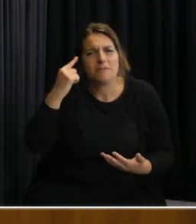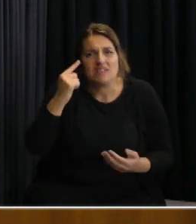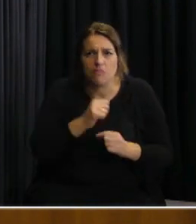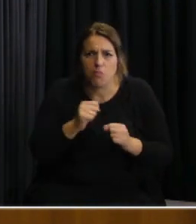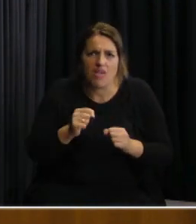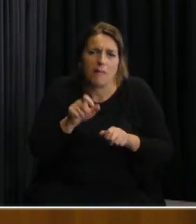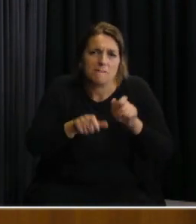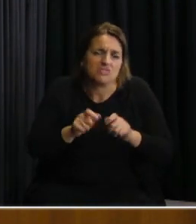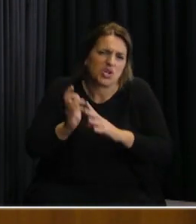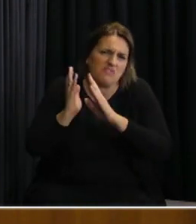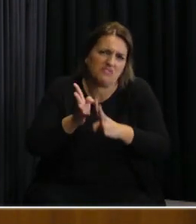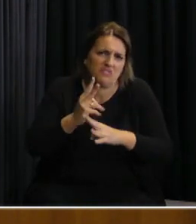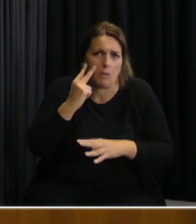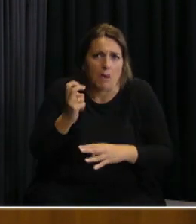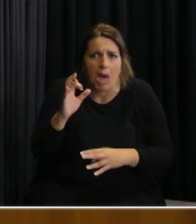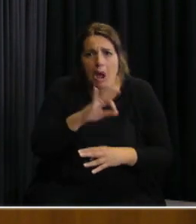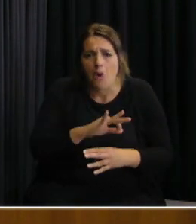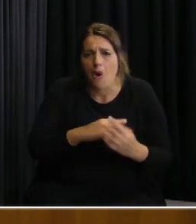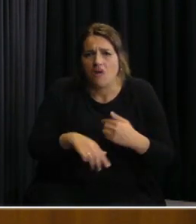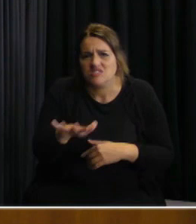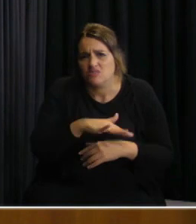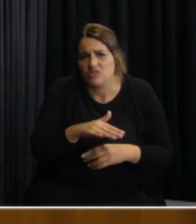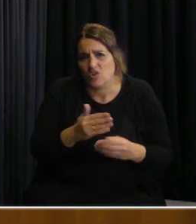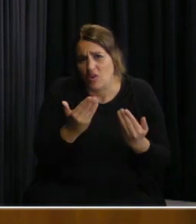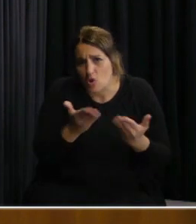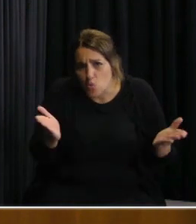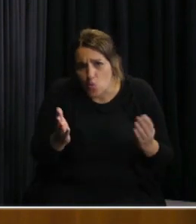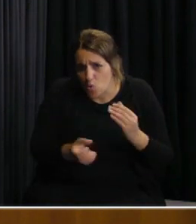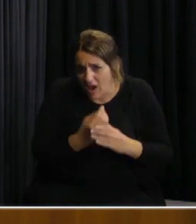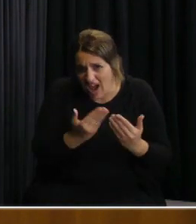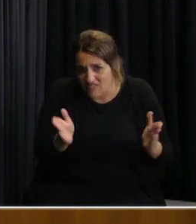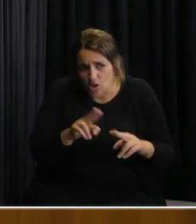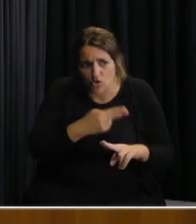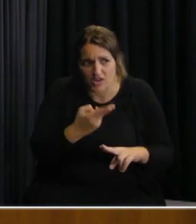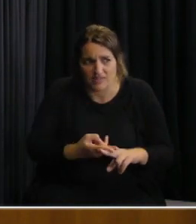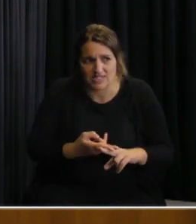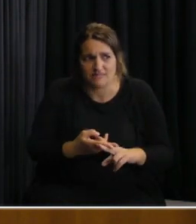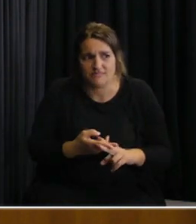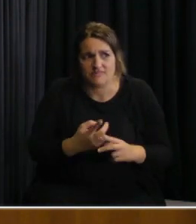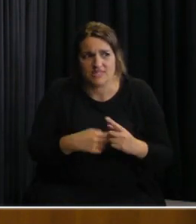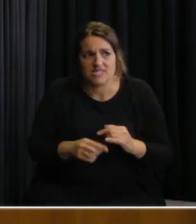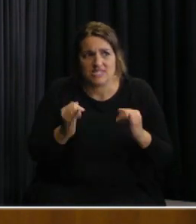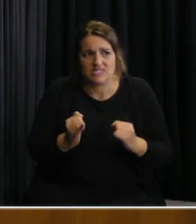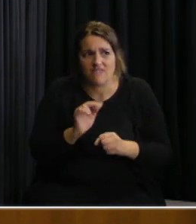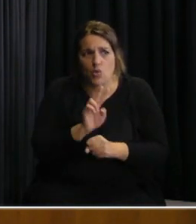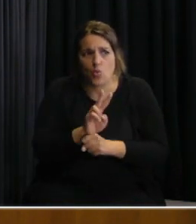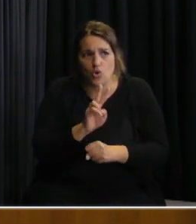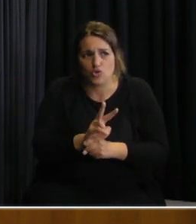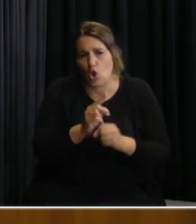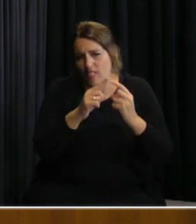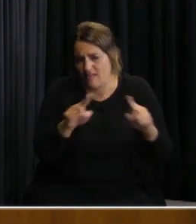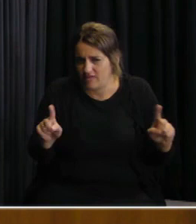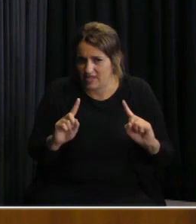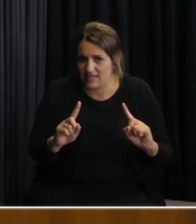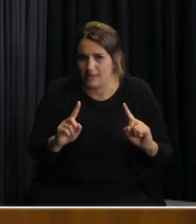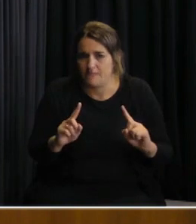puede llegar a generar este tipo de reactivación económica para decirlo de cierta forma y si va a haber un monitoreo diferente en